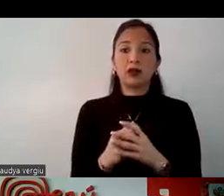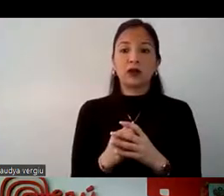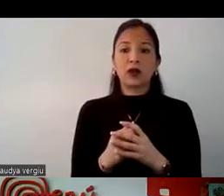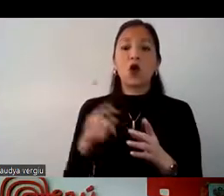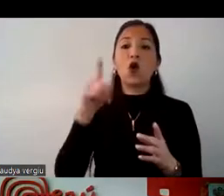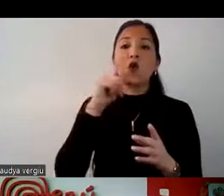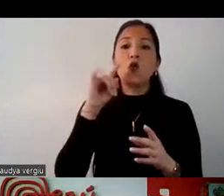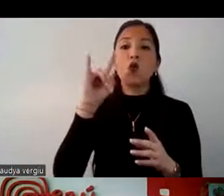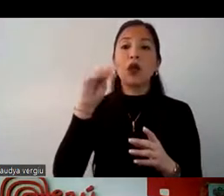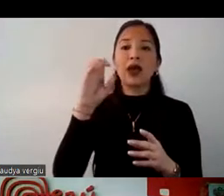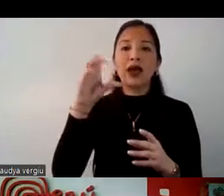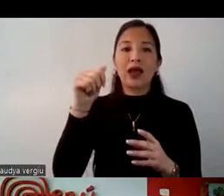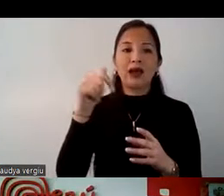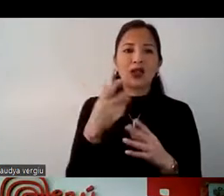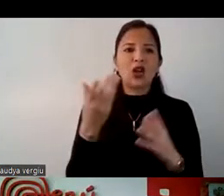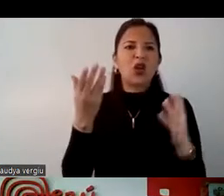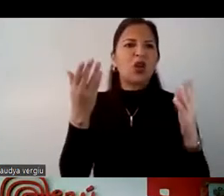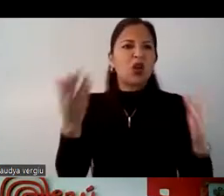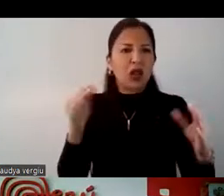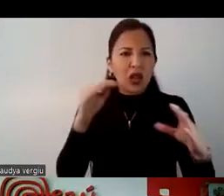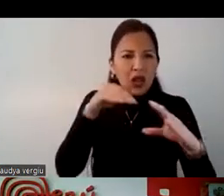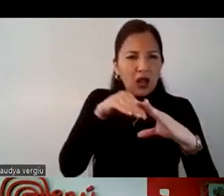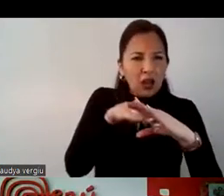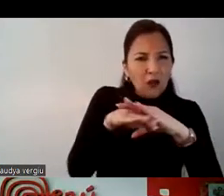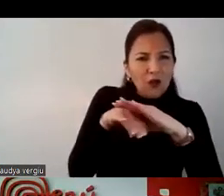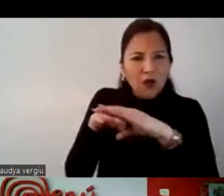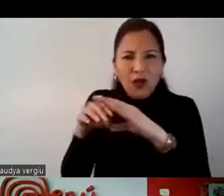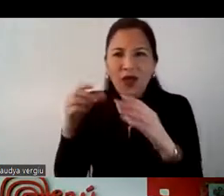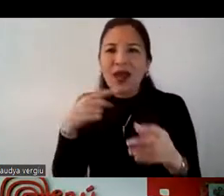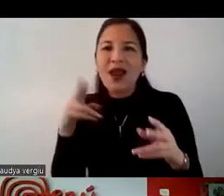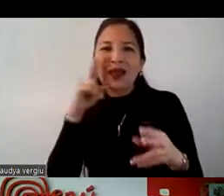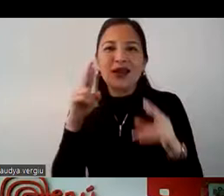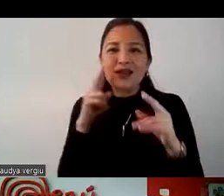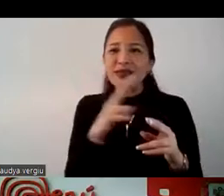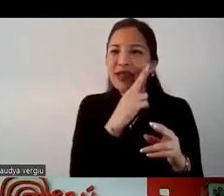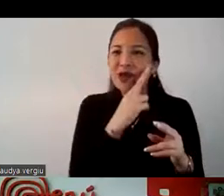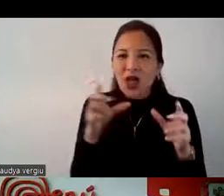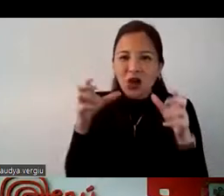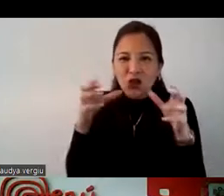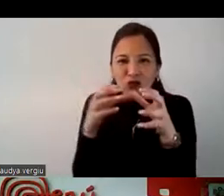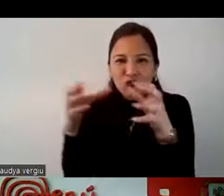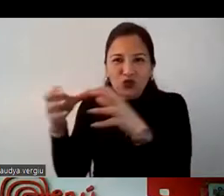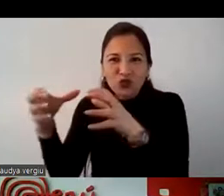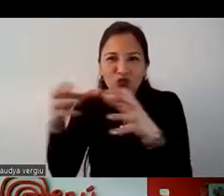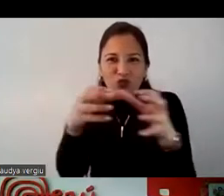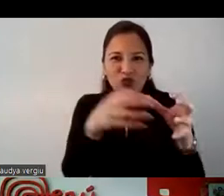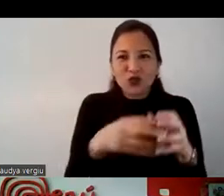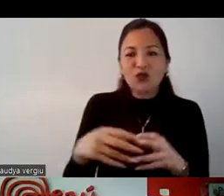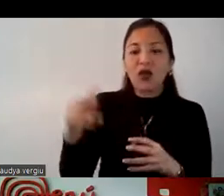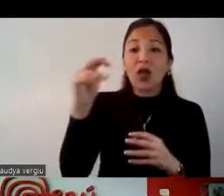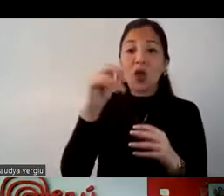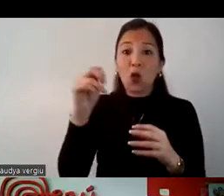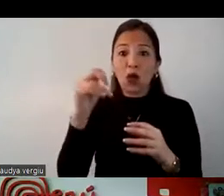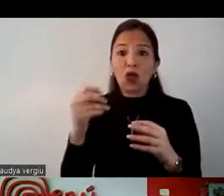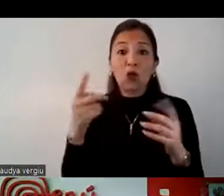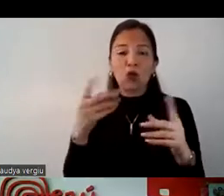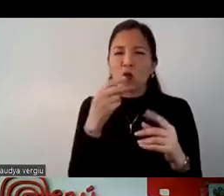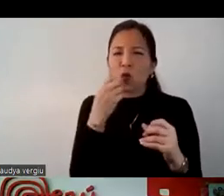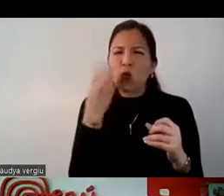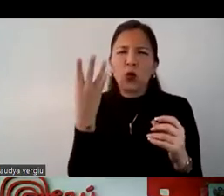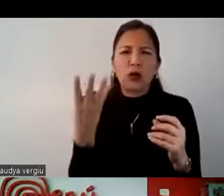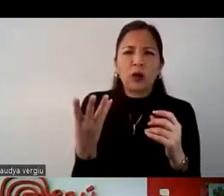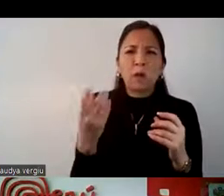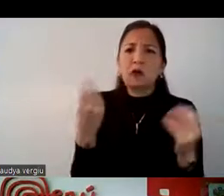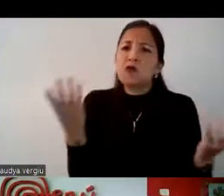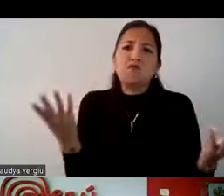huecas son los sitios escondidos, los restaurantes pequeñitos escondidos de Ecuador, que son muy ricos, pero que